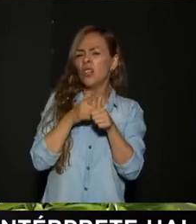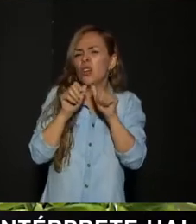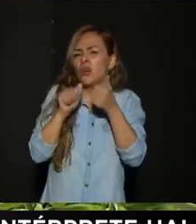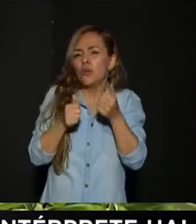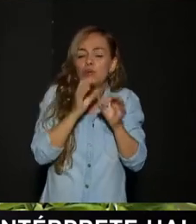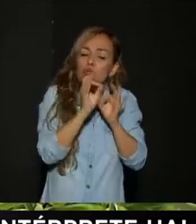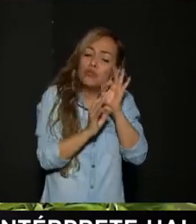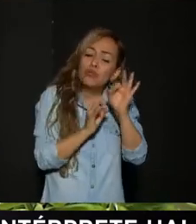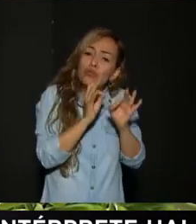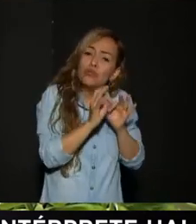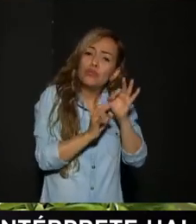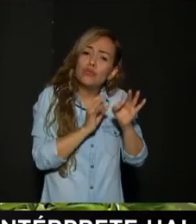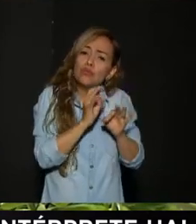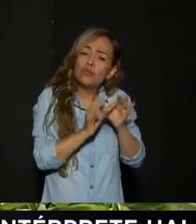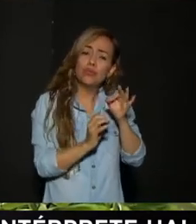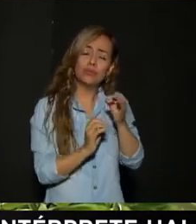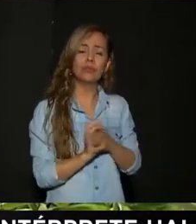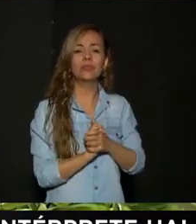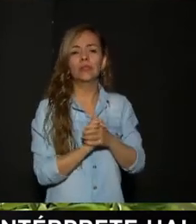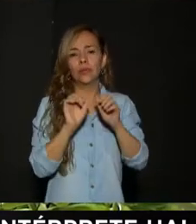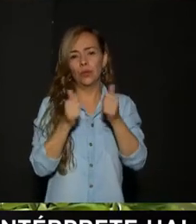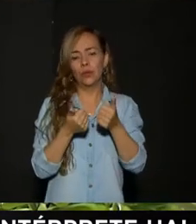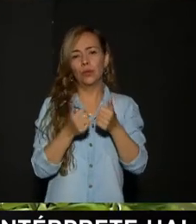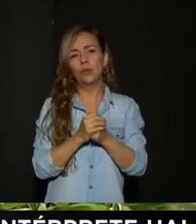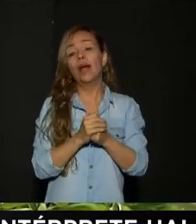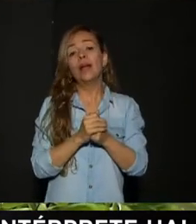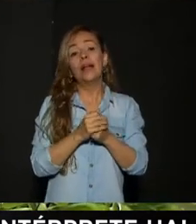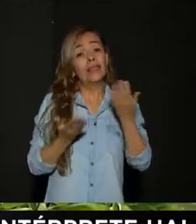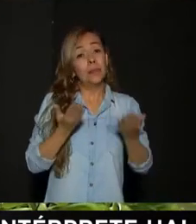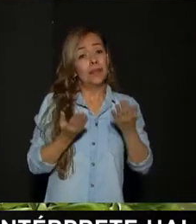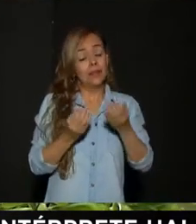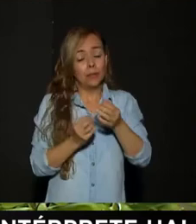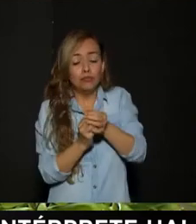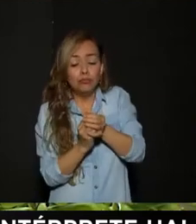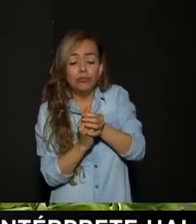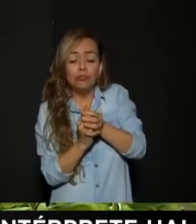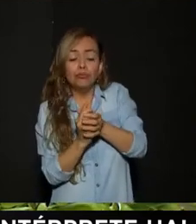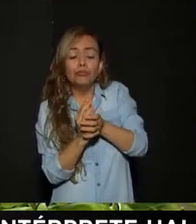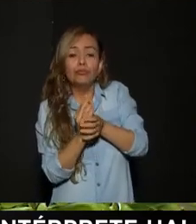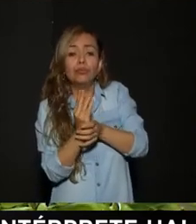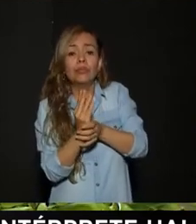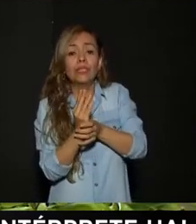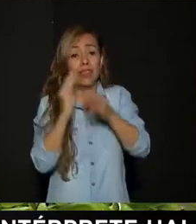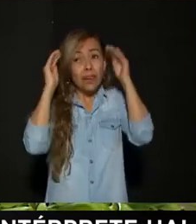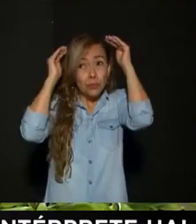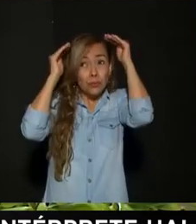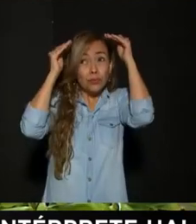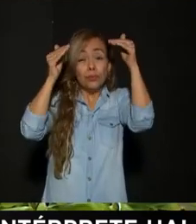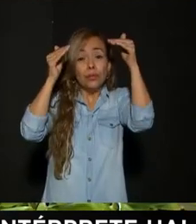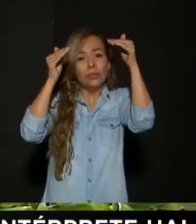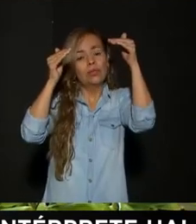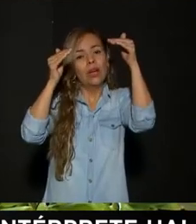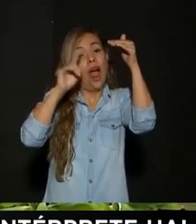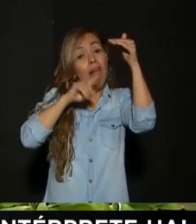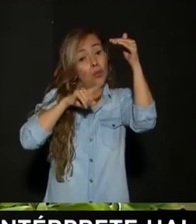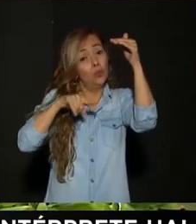cultivan Porque entonces Hay ocasiones En que las cultivan Bajo polisombra Nos las llevamos Para la casa Y las ponemos Al sol directo